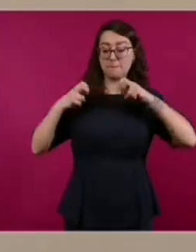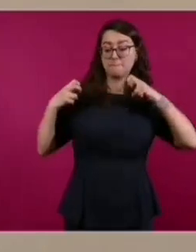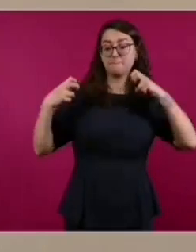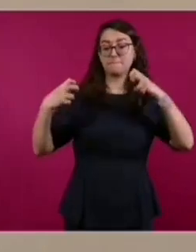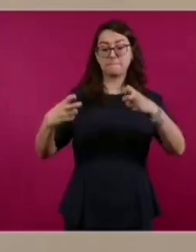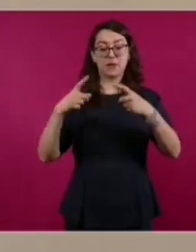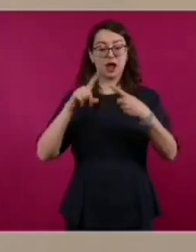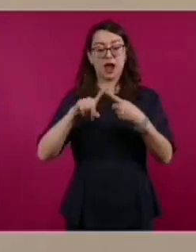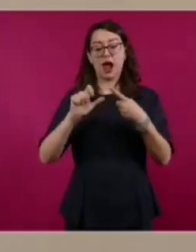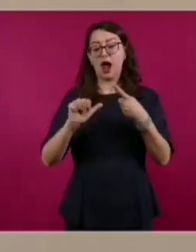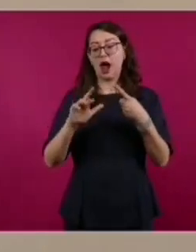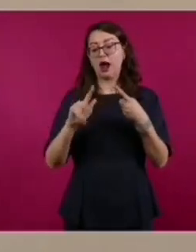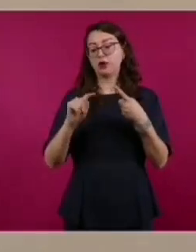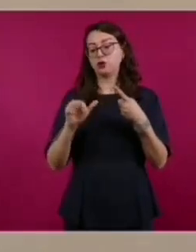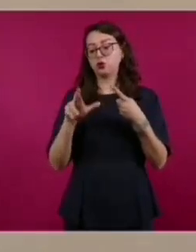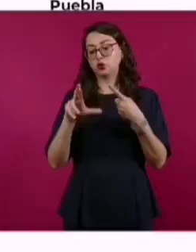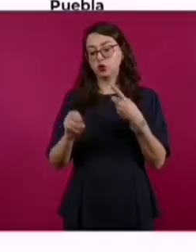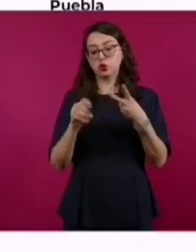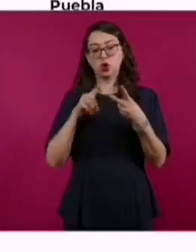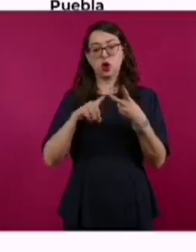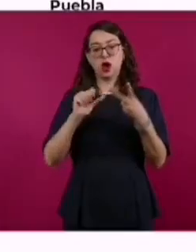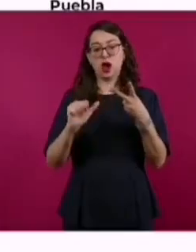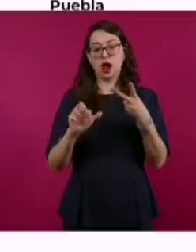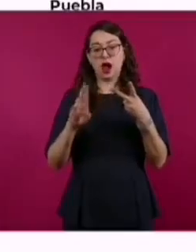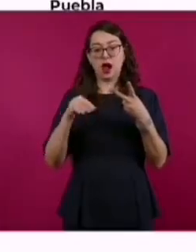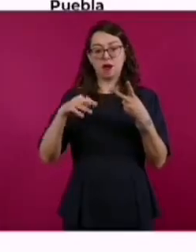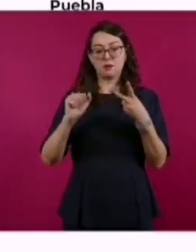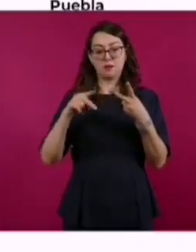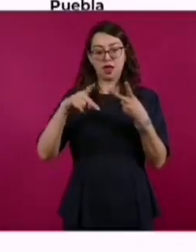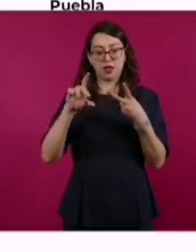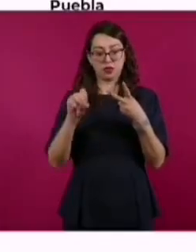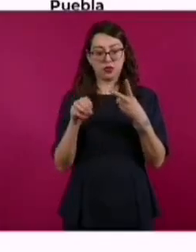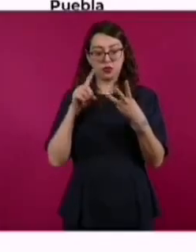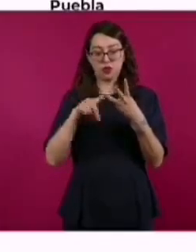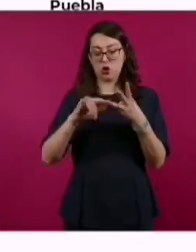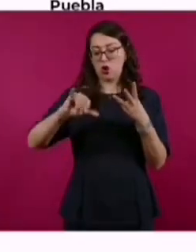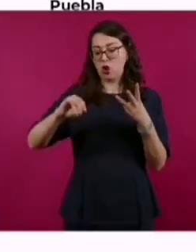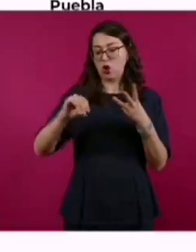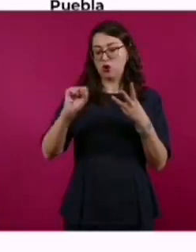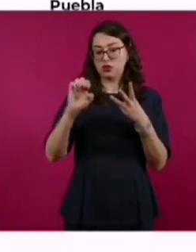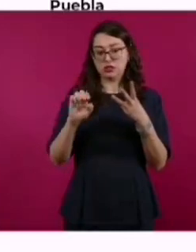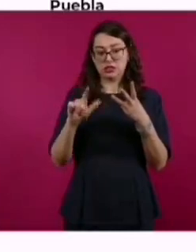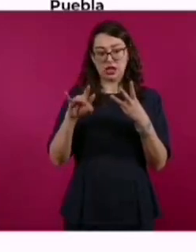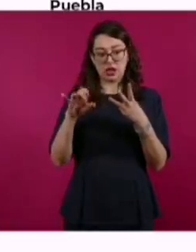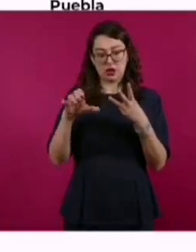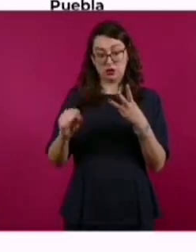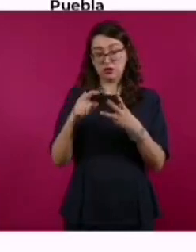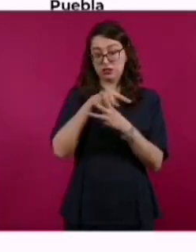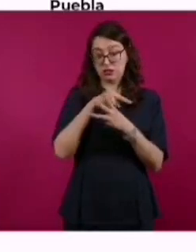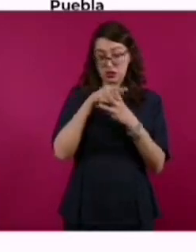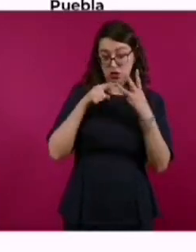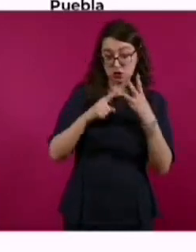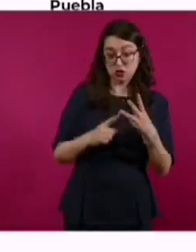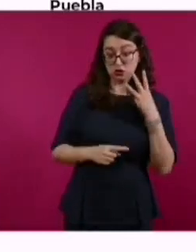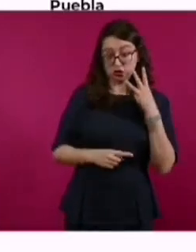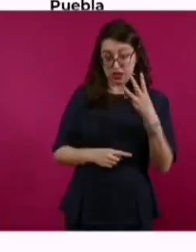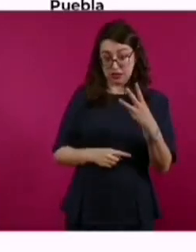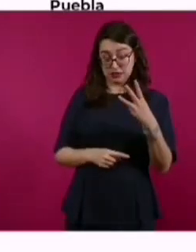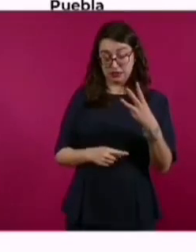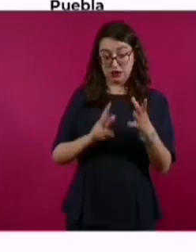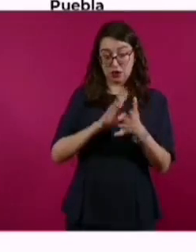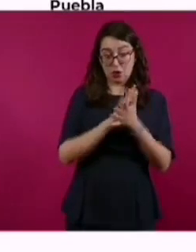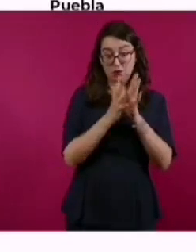Arturo Gamaliel Ruiz Jiménez, Armando Mata Morales y José Luis Moya Flores. Y aquí el